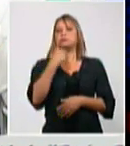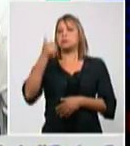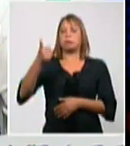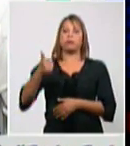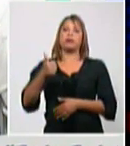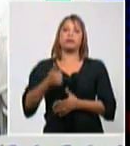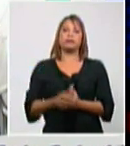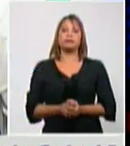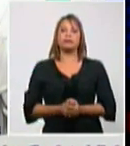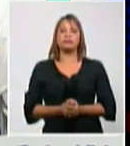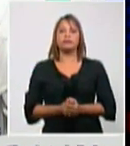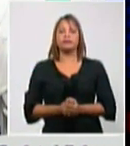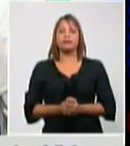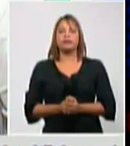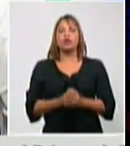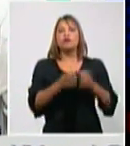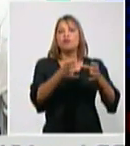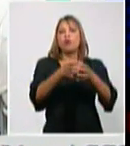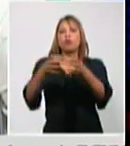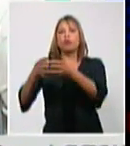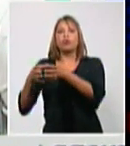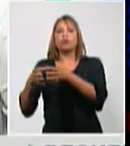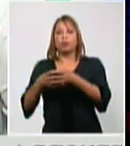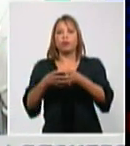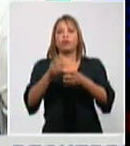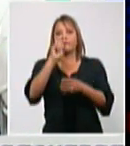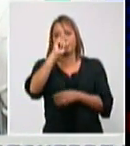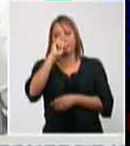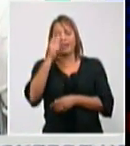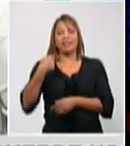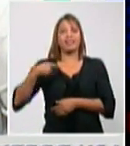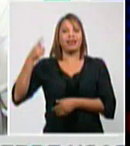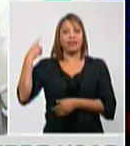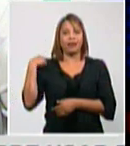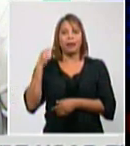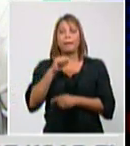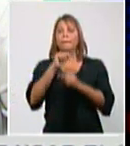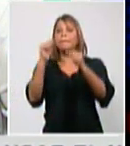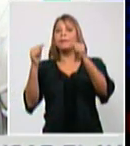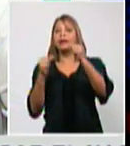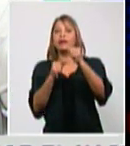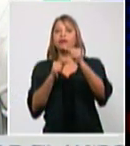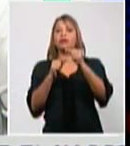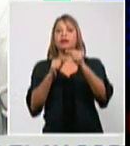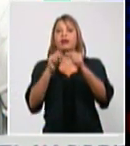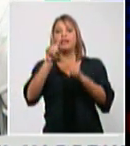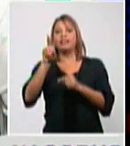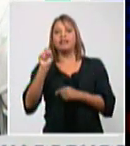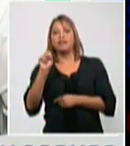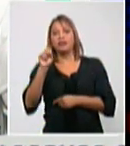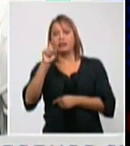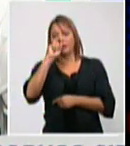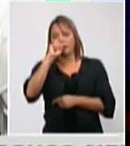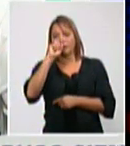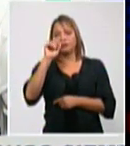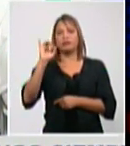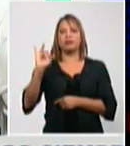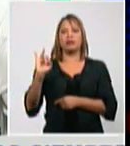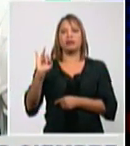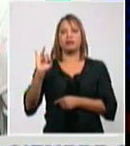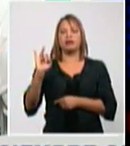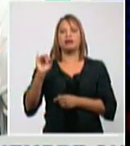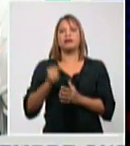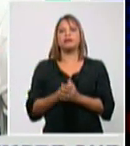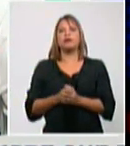Por grupos de edad de ayer, menores de 20 años 7 para un 8,1